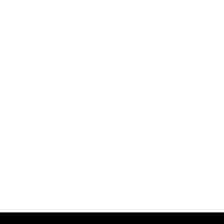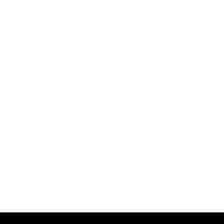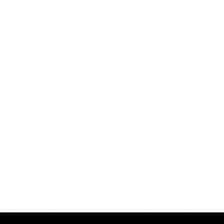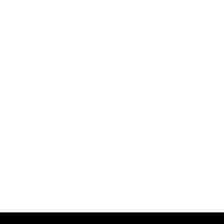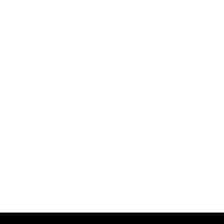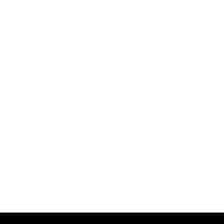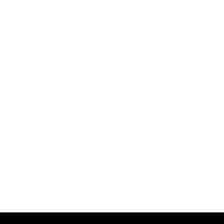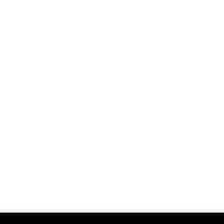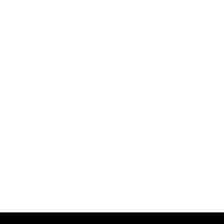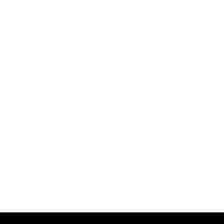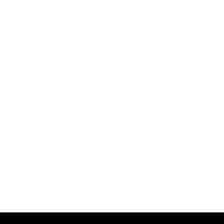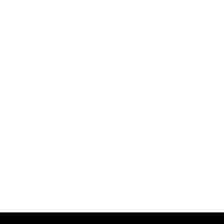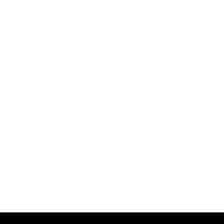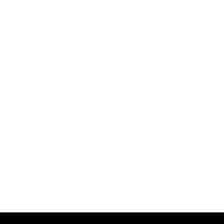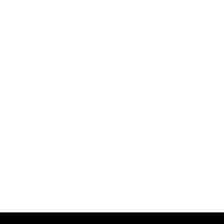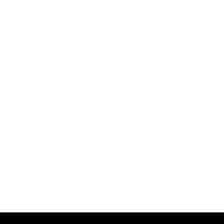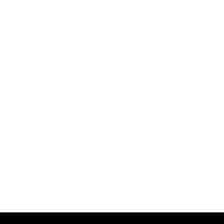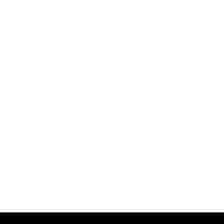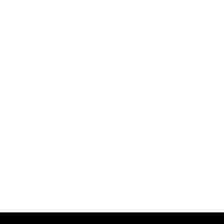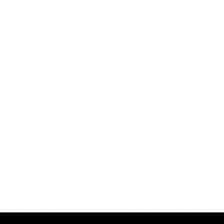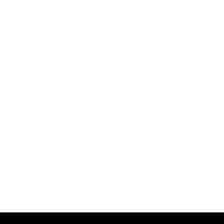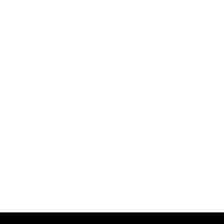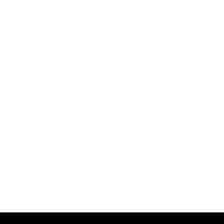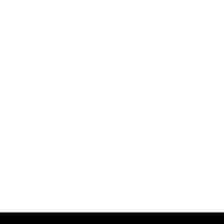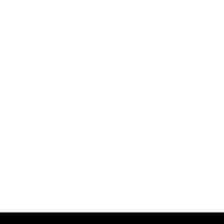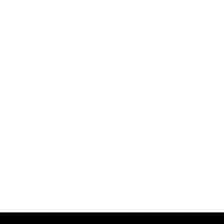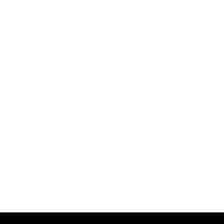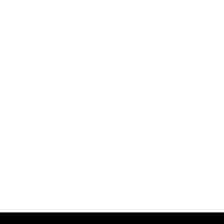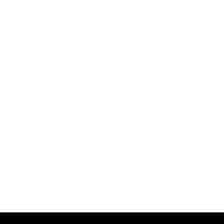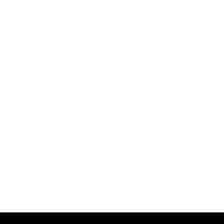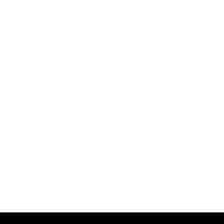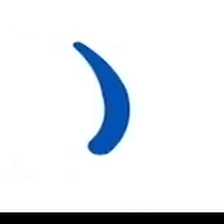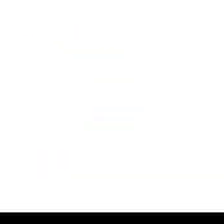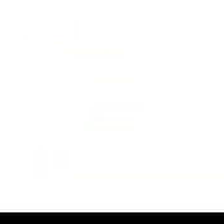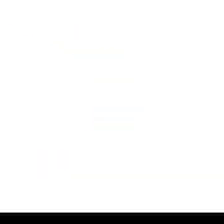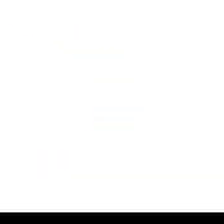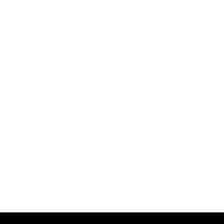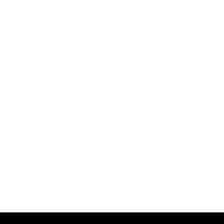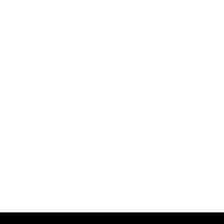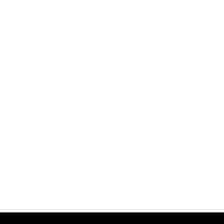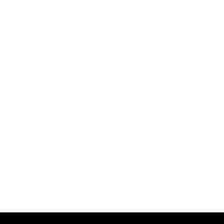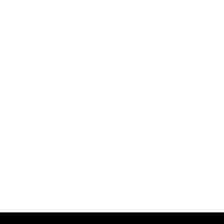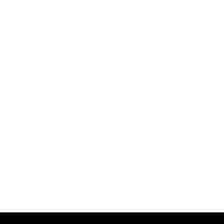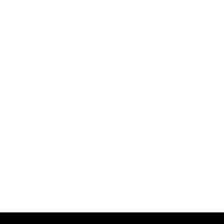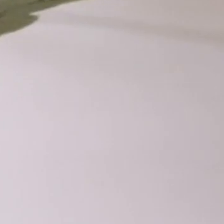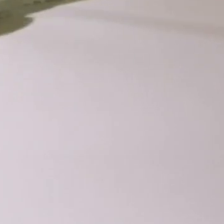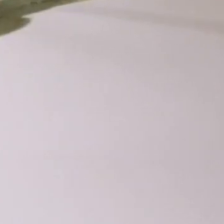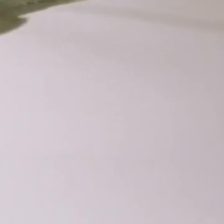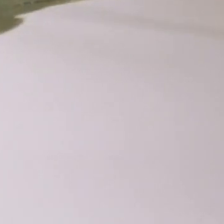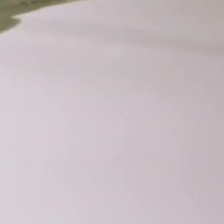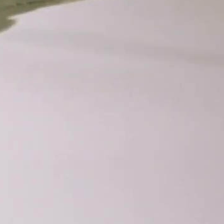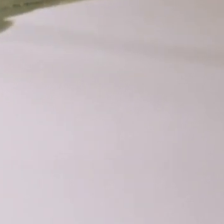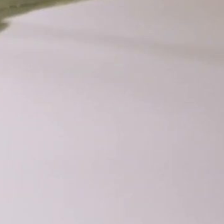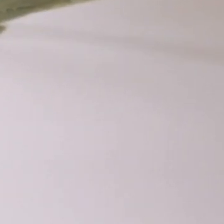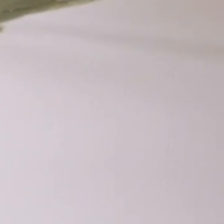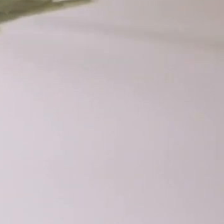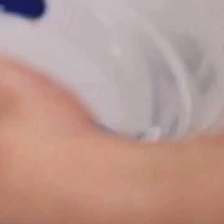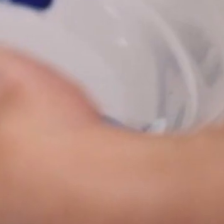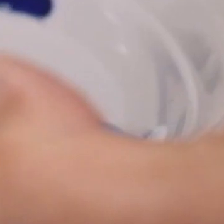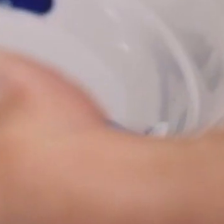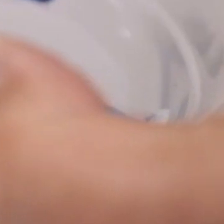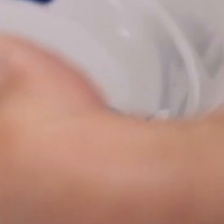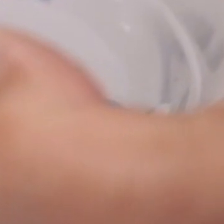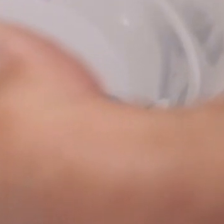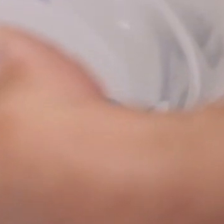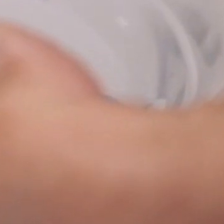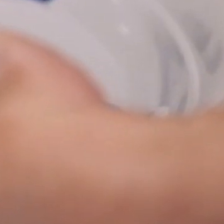Estás a tiempo. Nosotros podemos ayudarte. Déjalo ir. Un mensaje del IAFA. Este